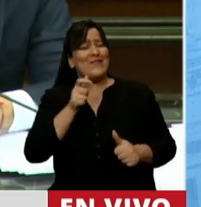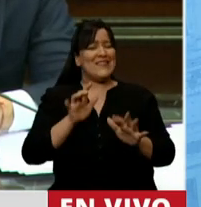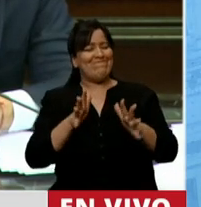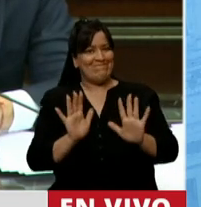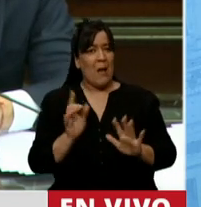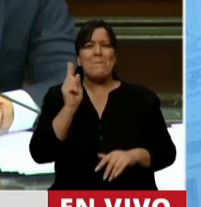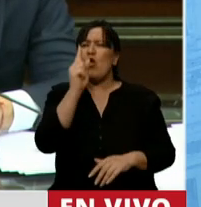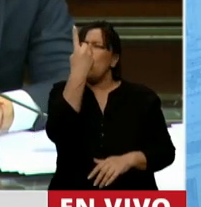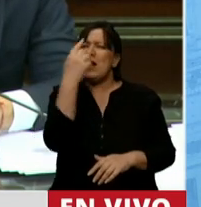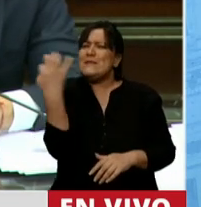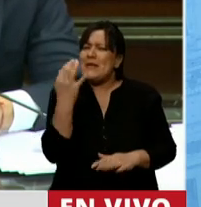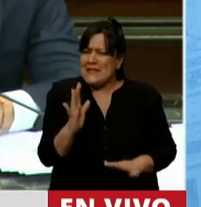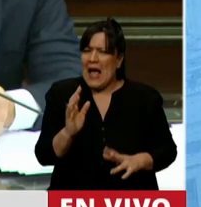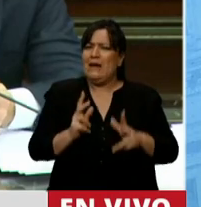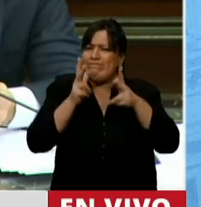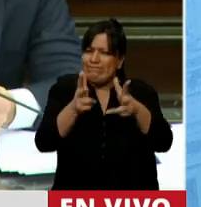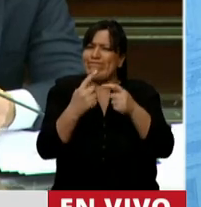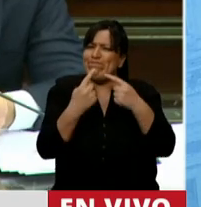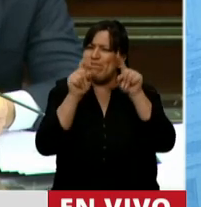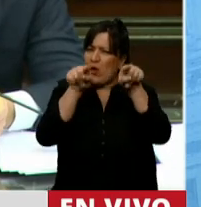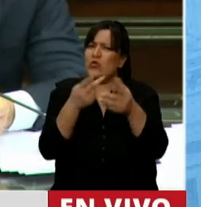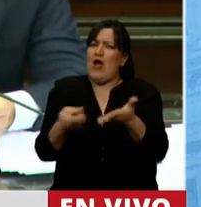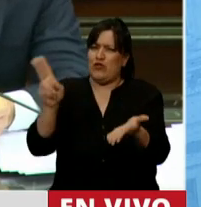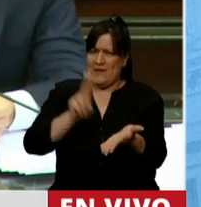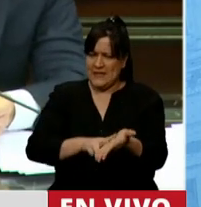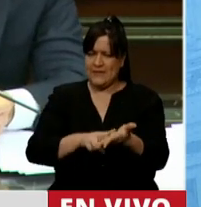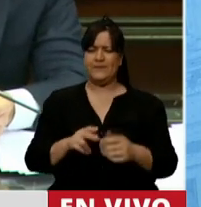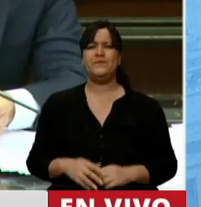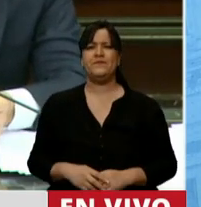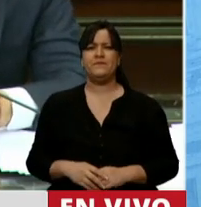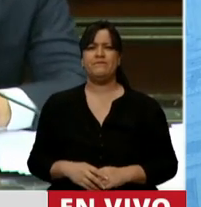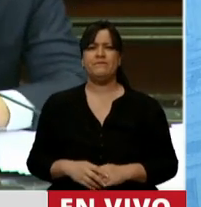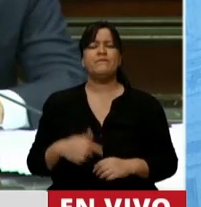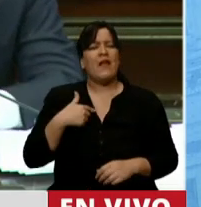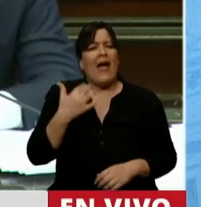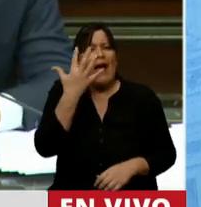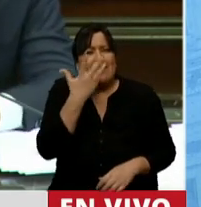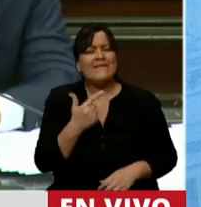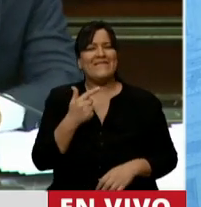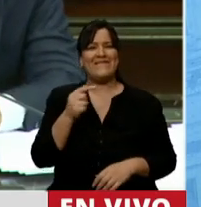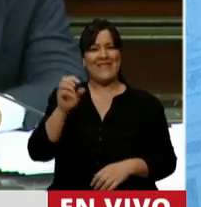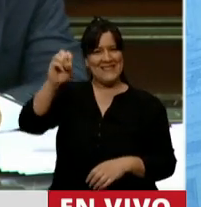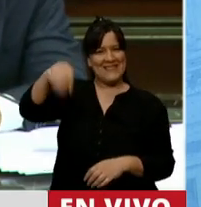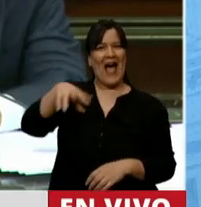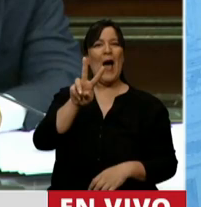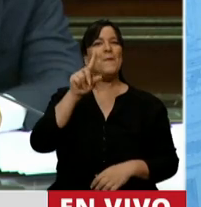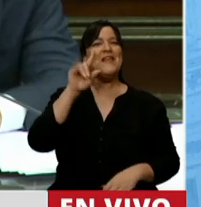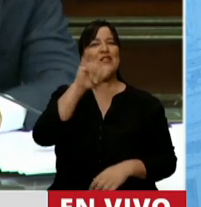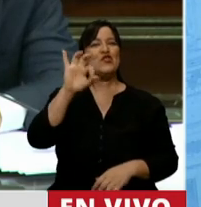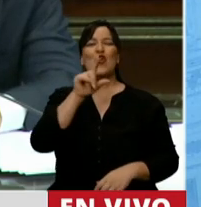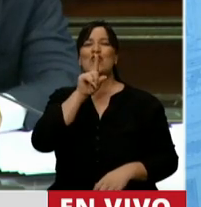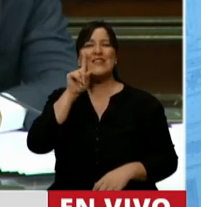pero hay una en particular que voy a volver a hacer y me gusta tenerla a Carla Bicciotti acá,